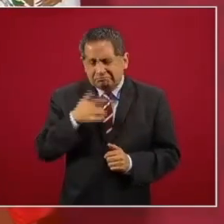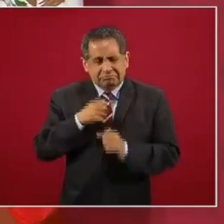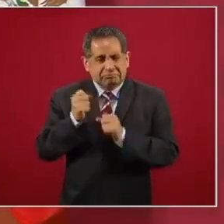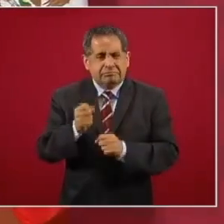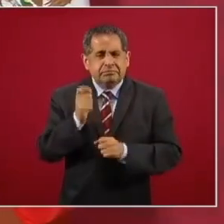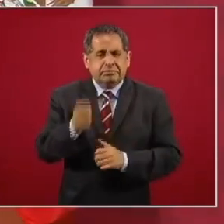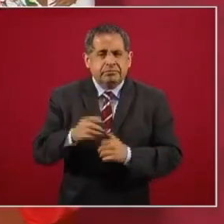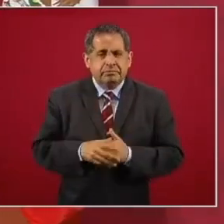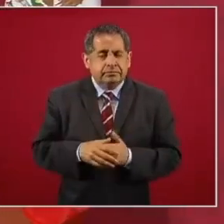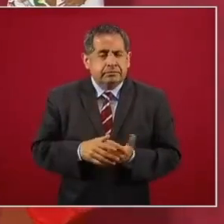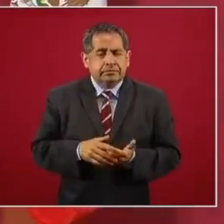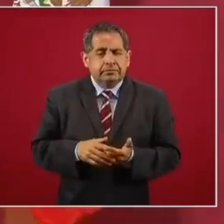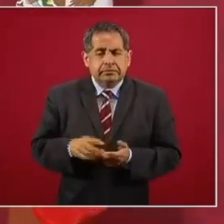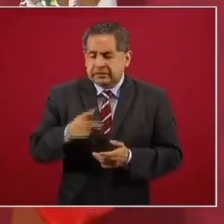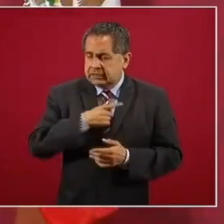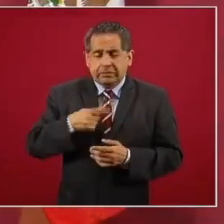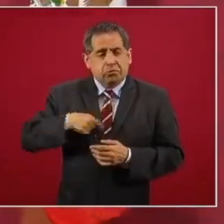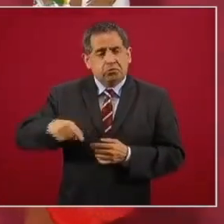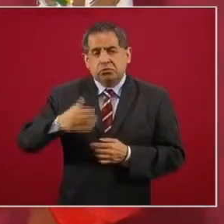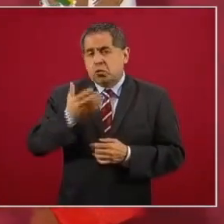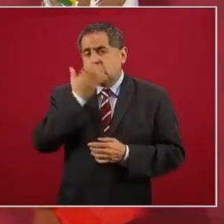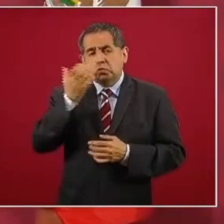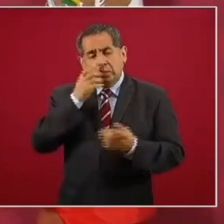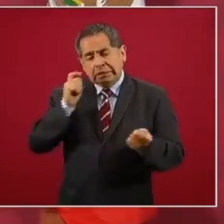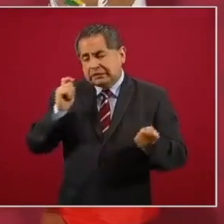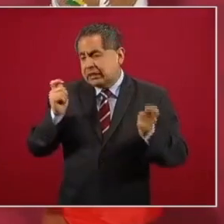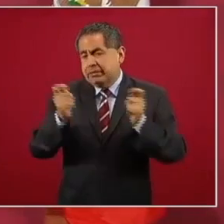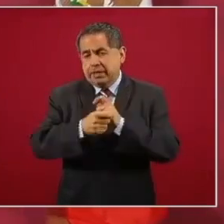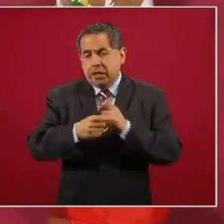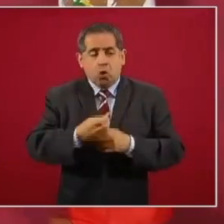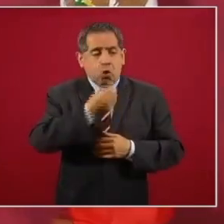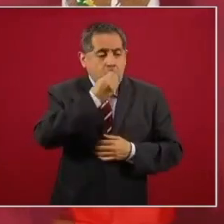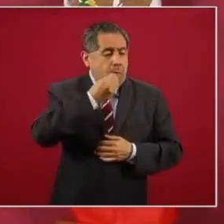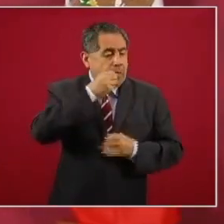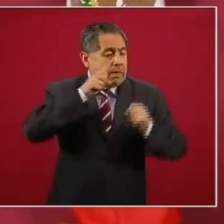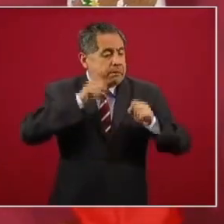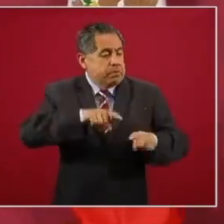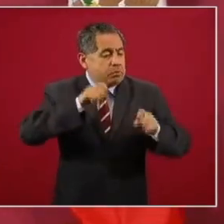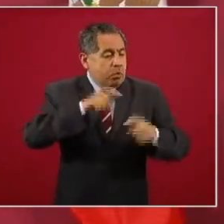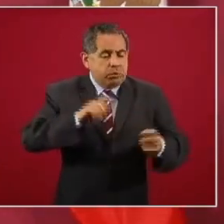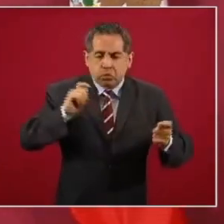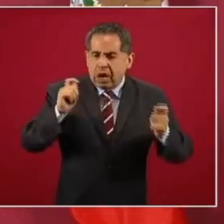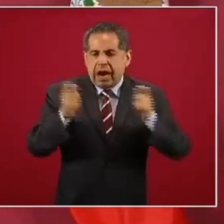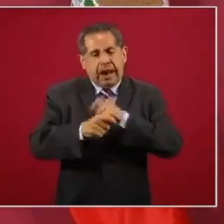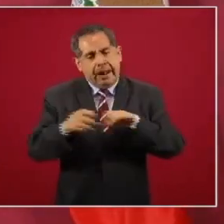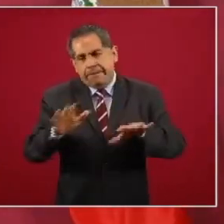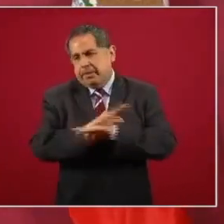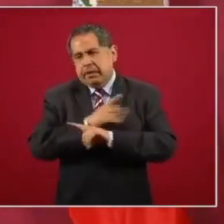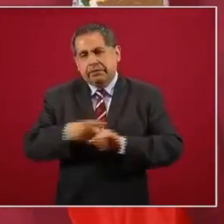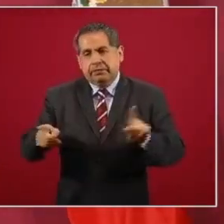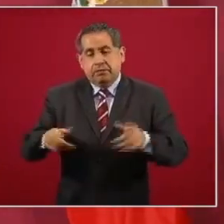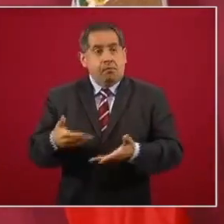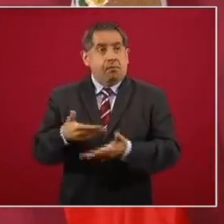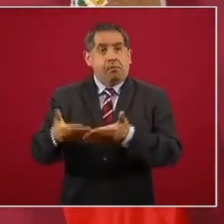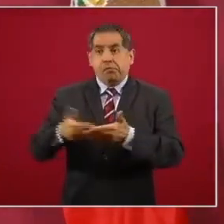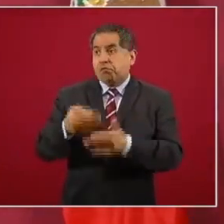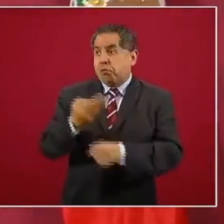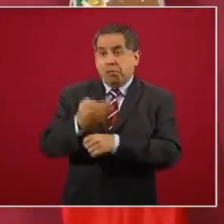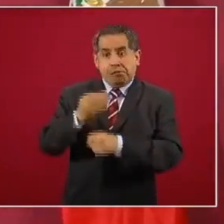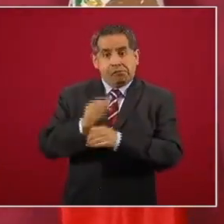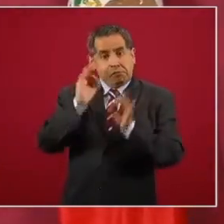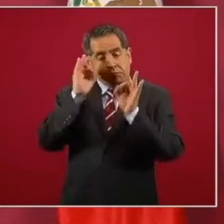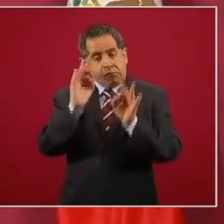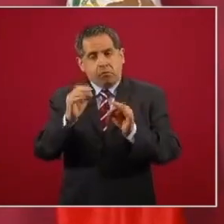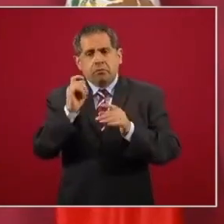tenemos que cambiar nuestros hábitos de alimentación. Ahora celebro que ya